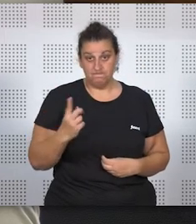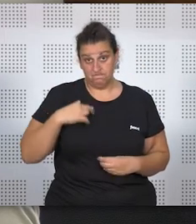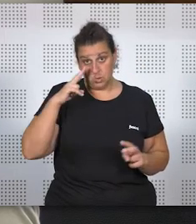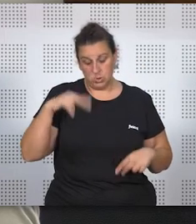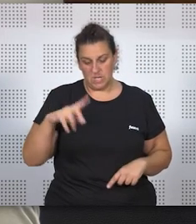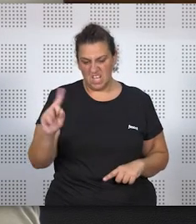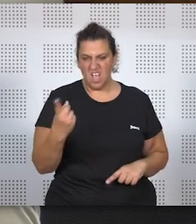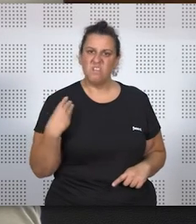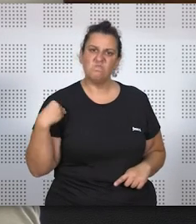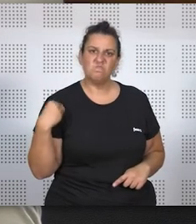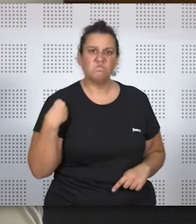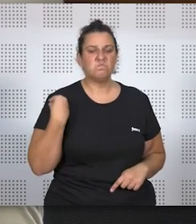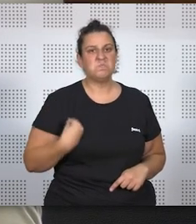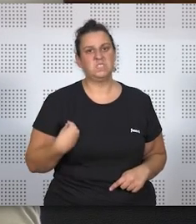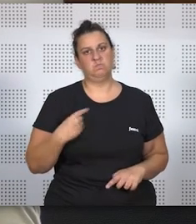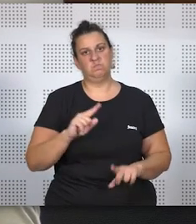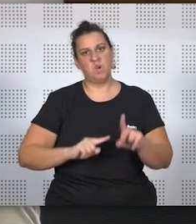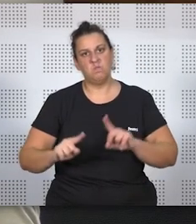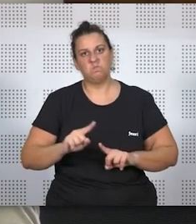misma inquietud.